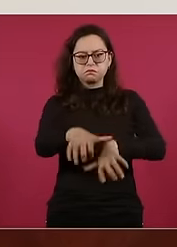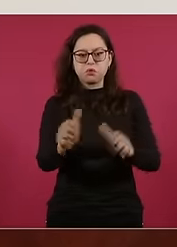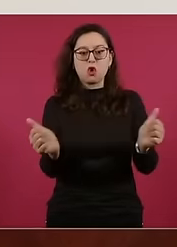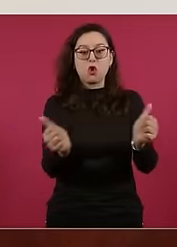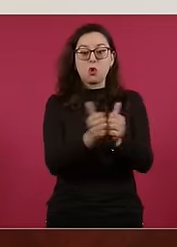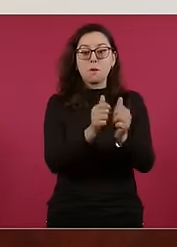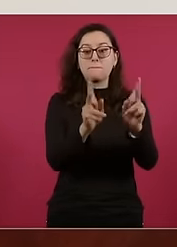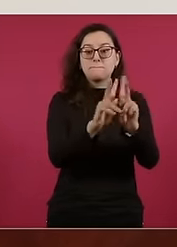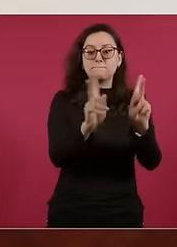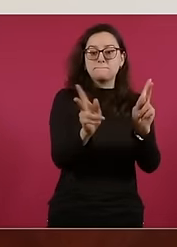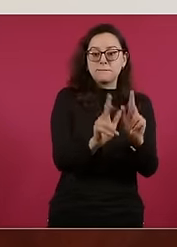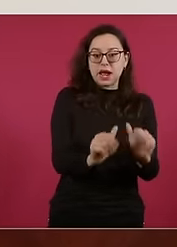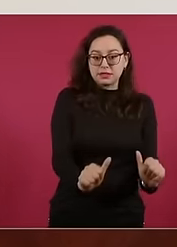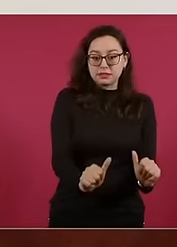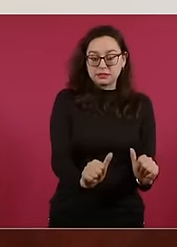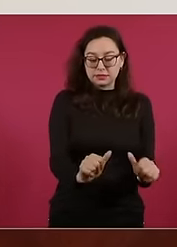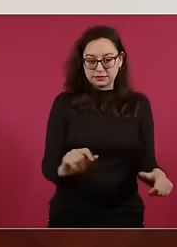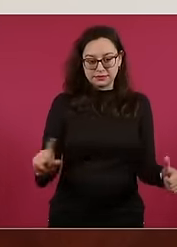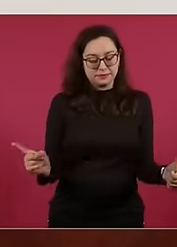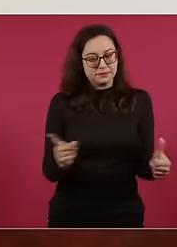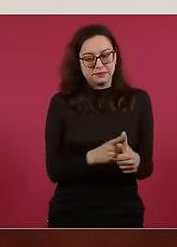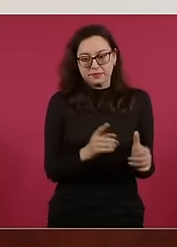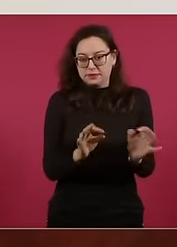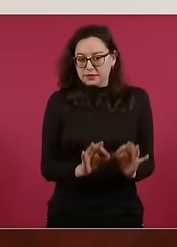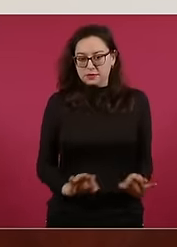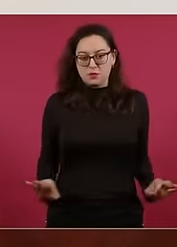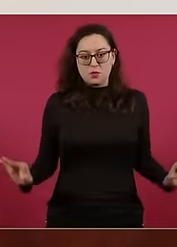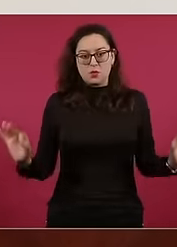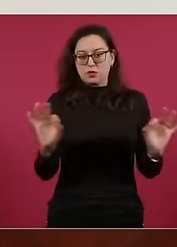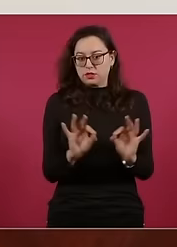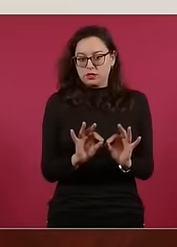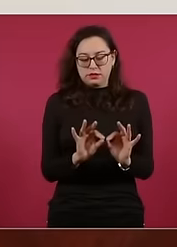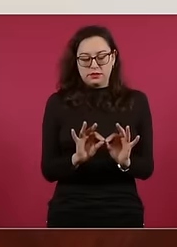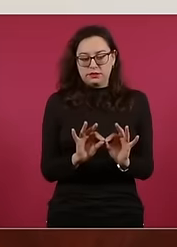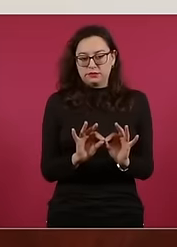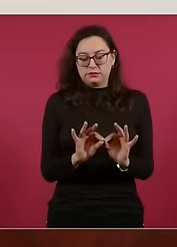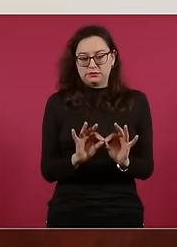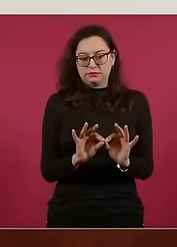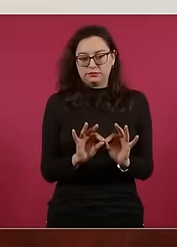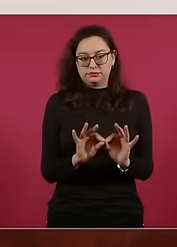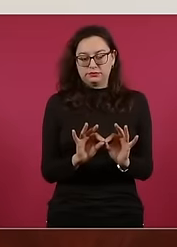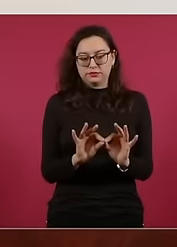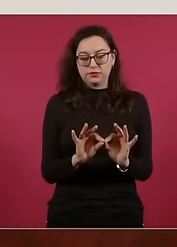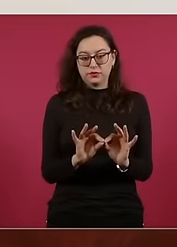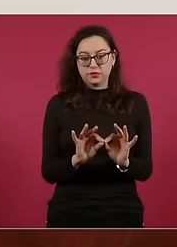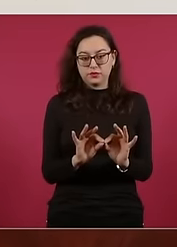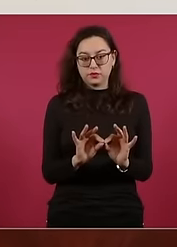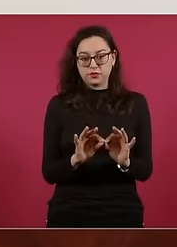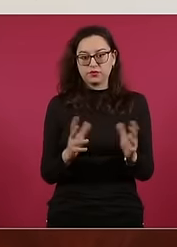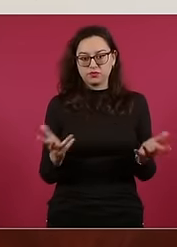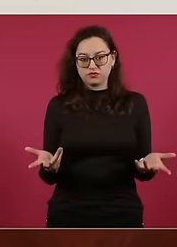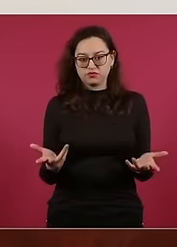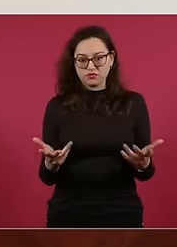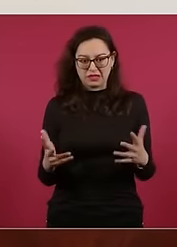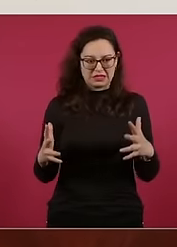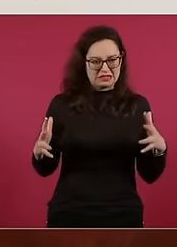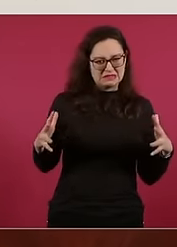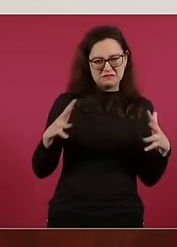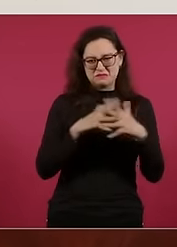Esto es muy importante para evitar la confrontación.